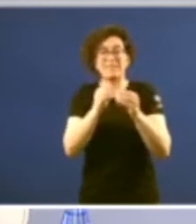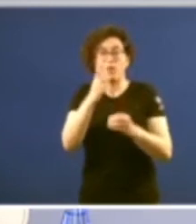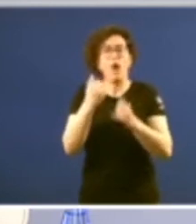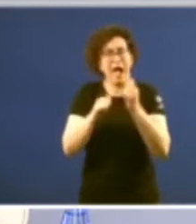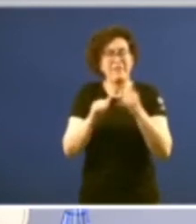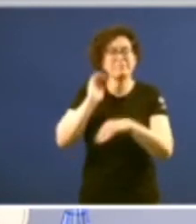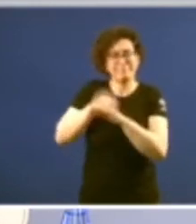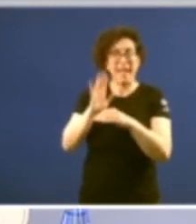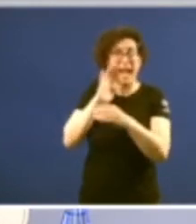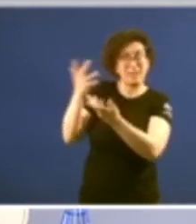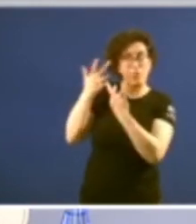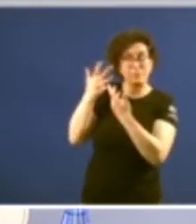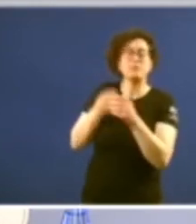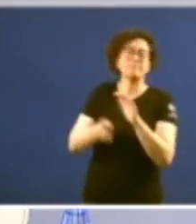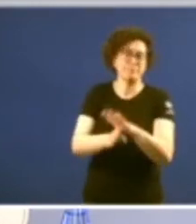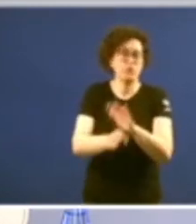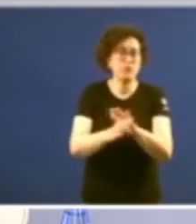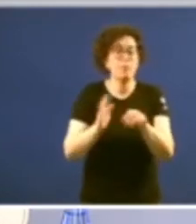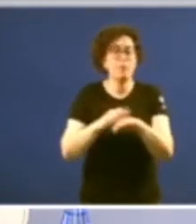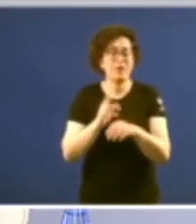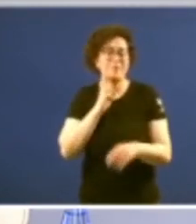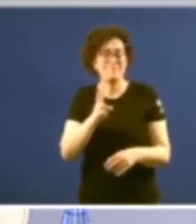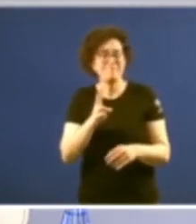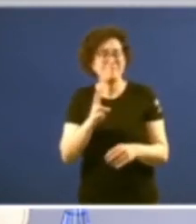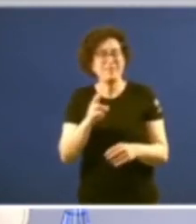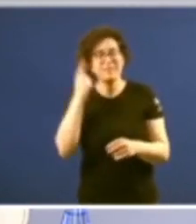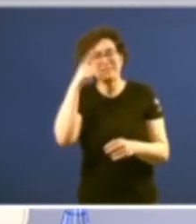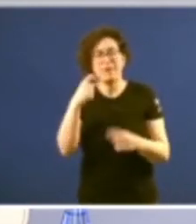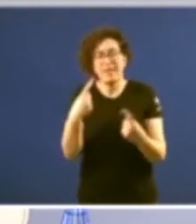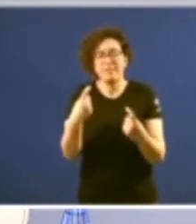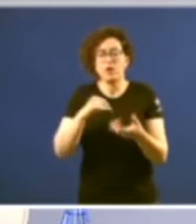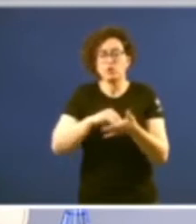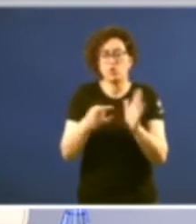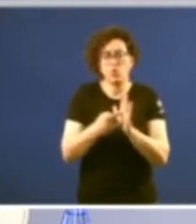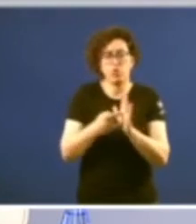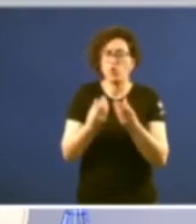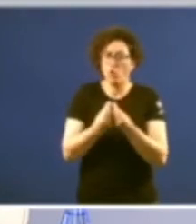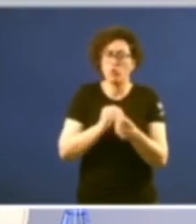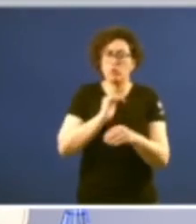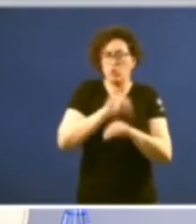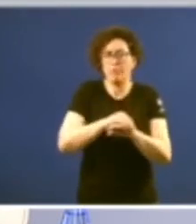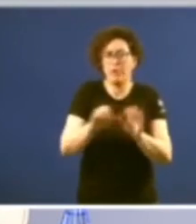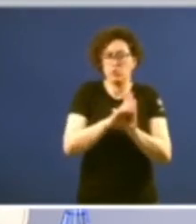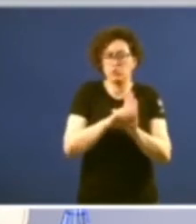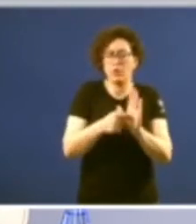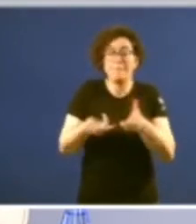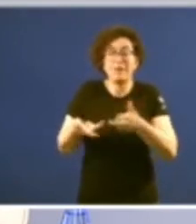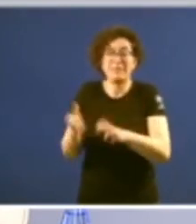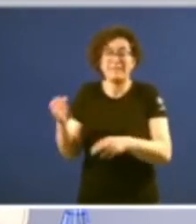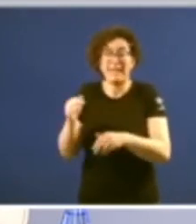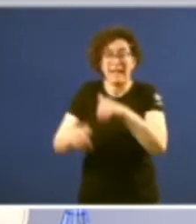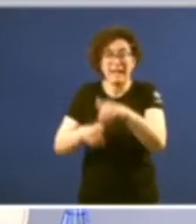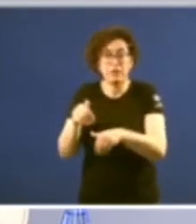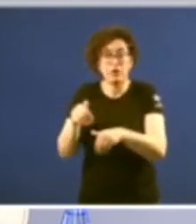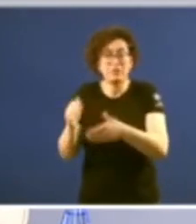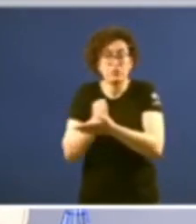recomendación ao convir na necesidade de estudar unha solución constitucional que permitise que as eleccións de todas